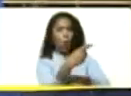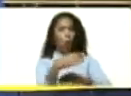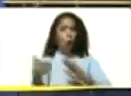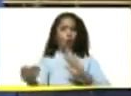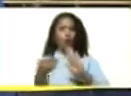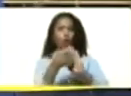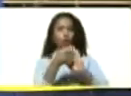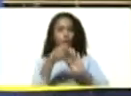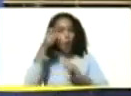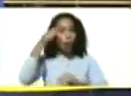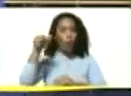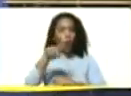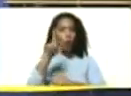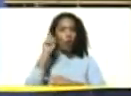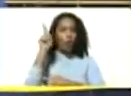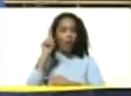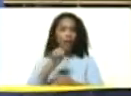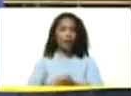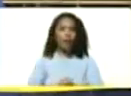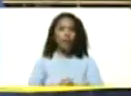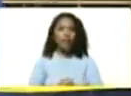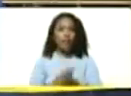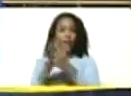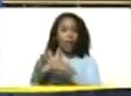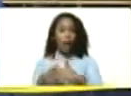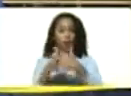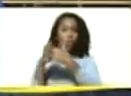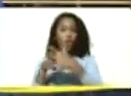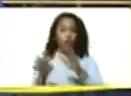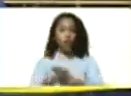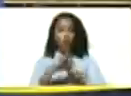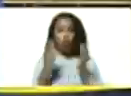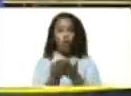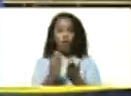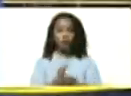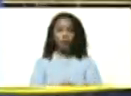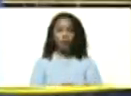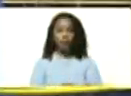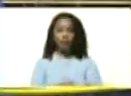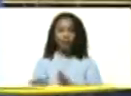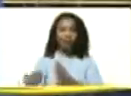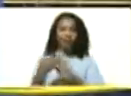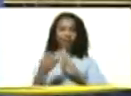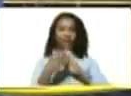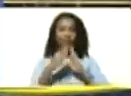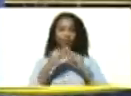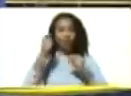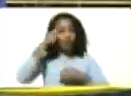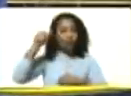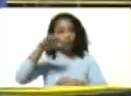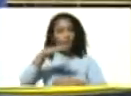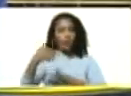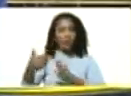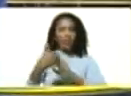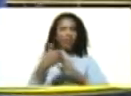pueblos de Occidente, de Estados Unidos y del mundo. Y está afectando a todos los pueblos.